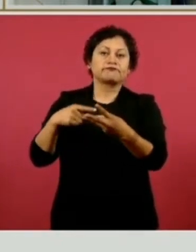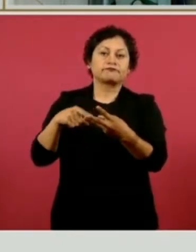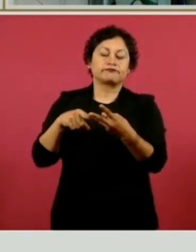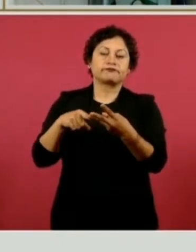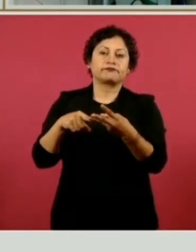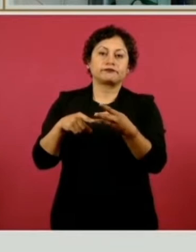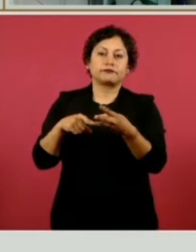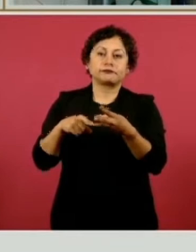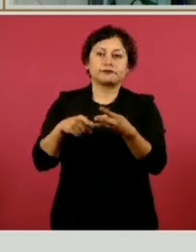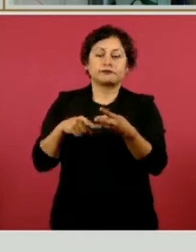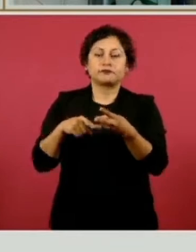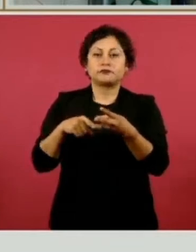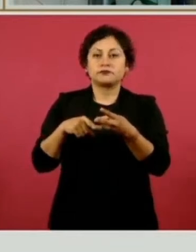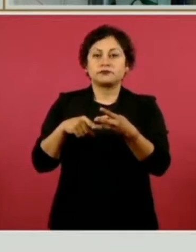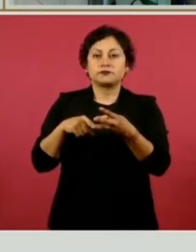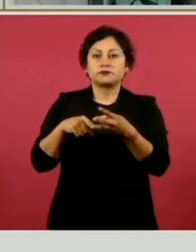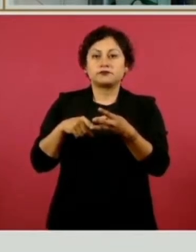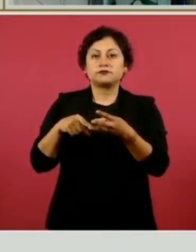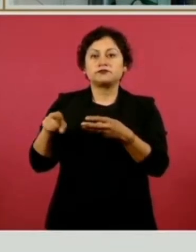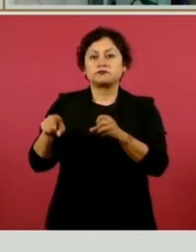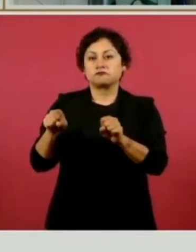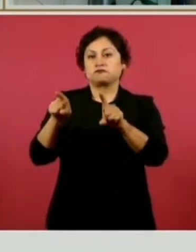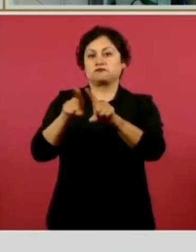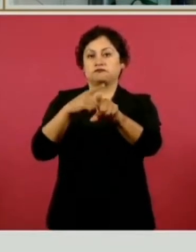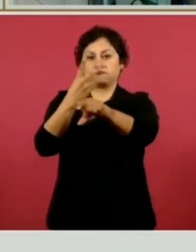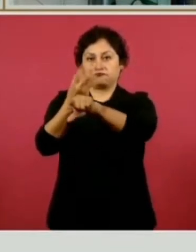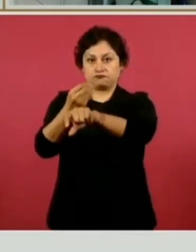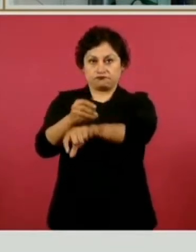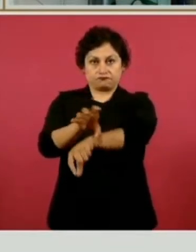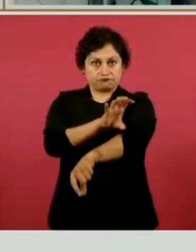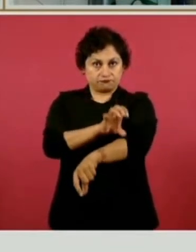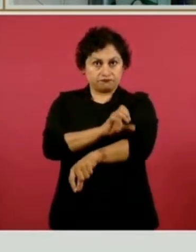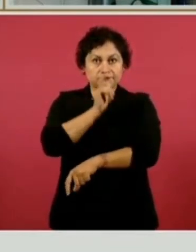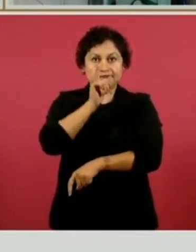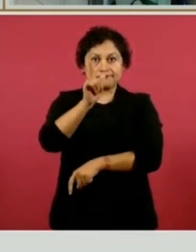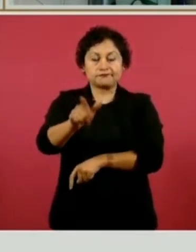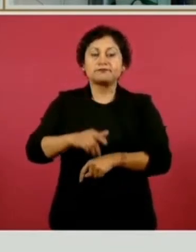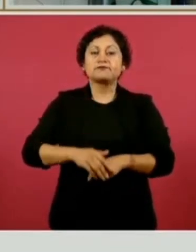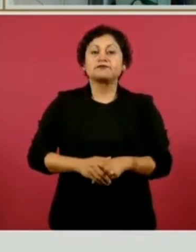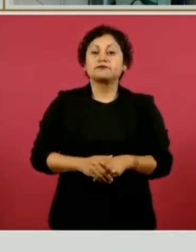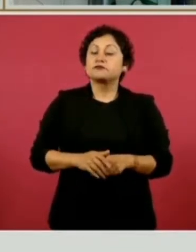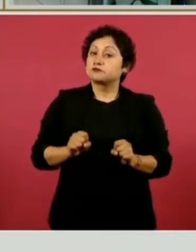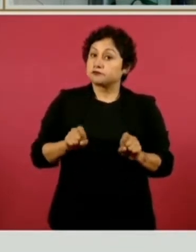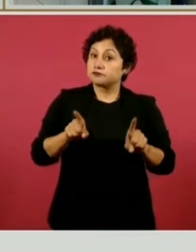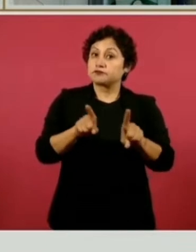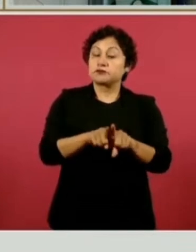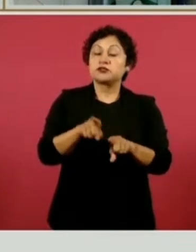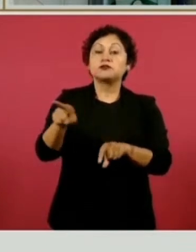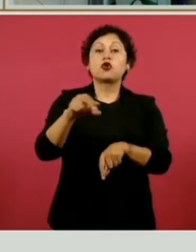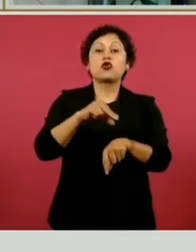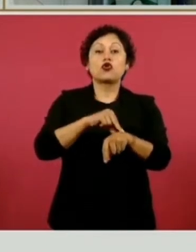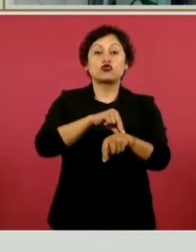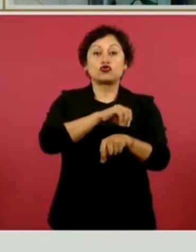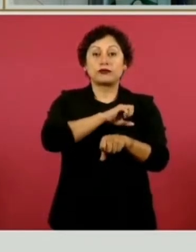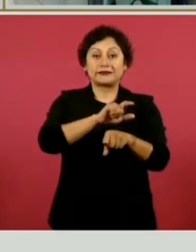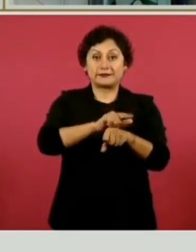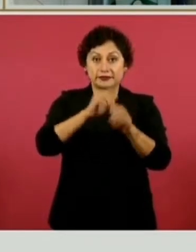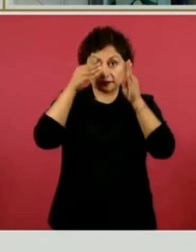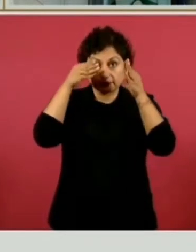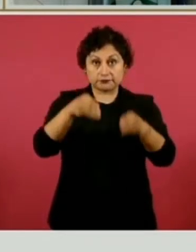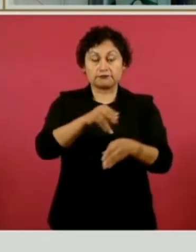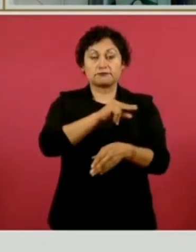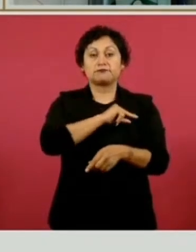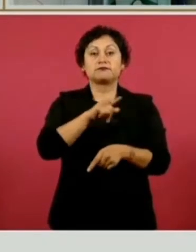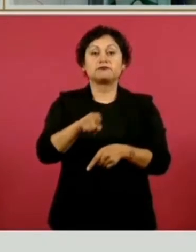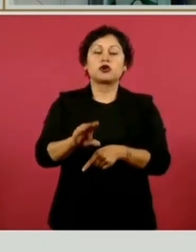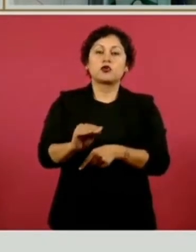carga de energía eléctrica. También en el caso de médicos especialistas, llevamos un 95 por